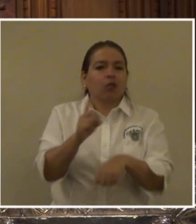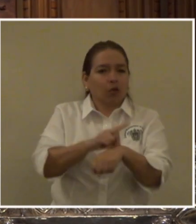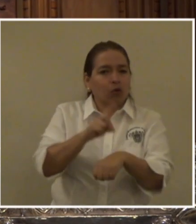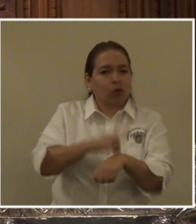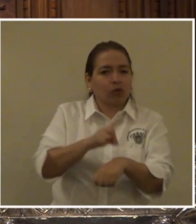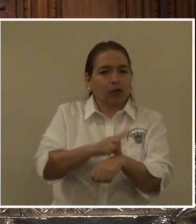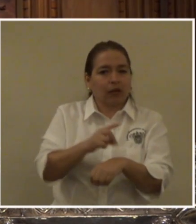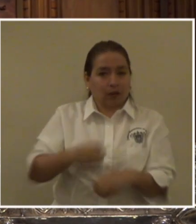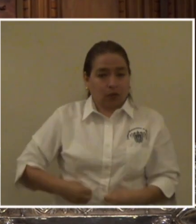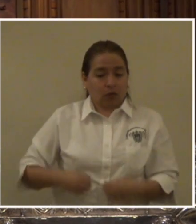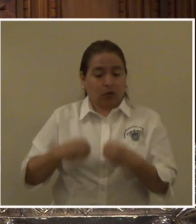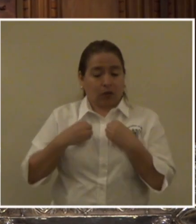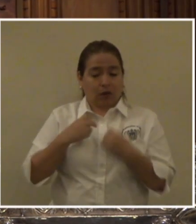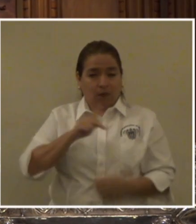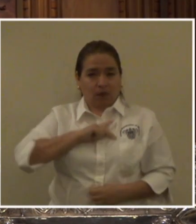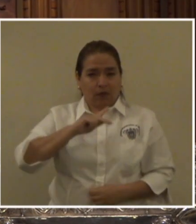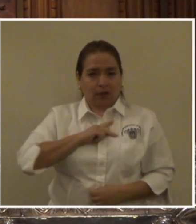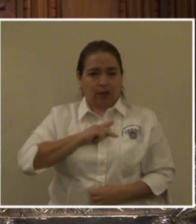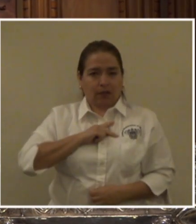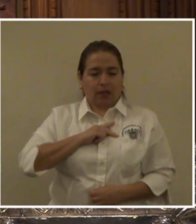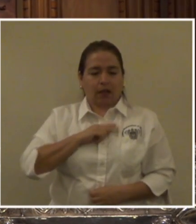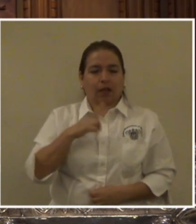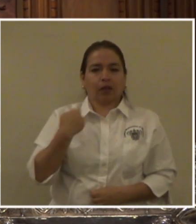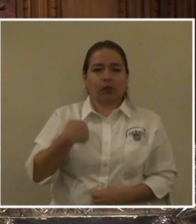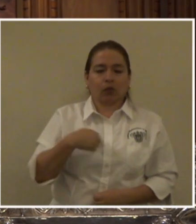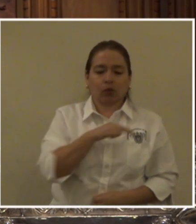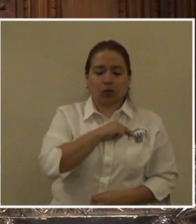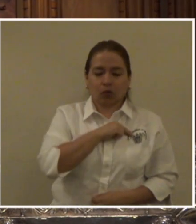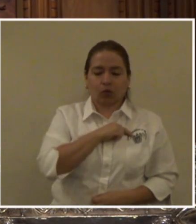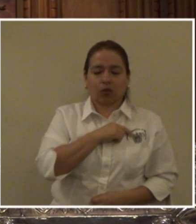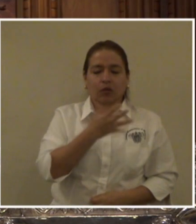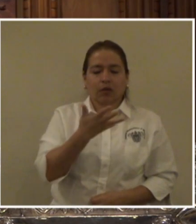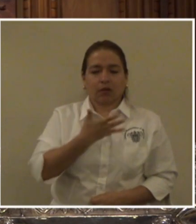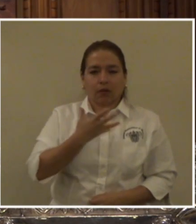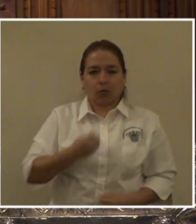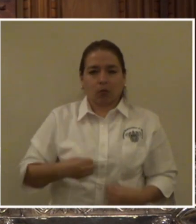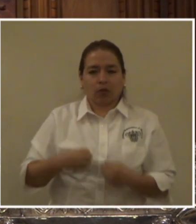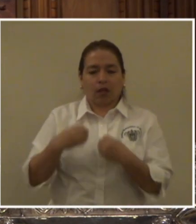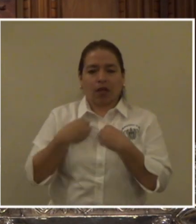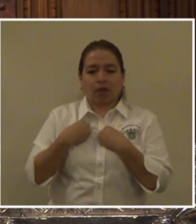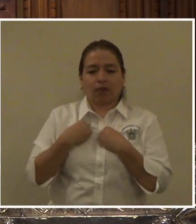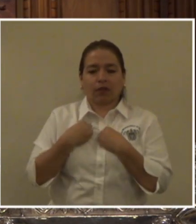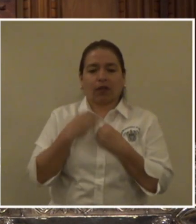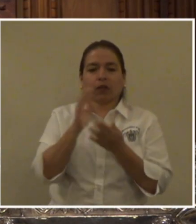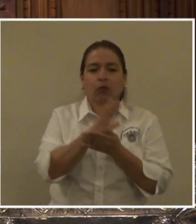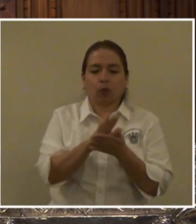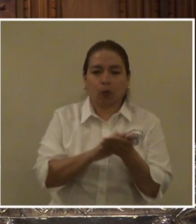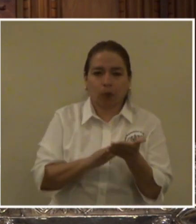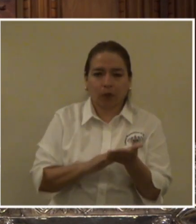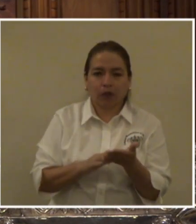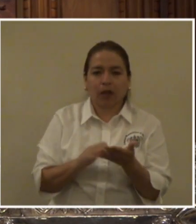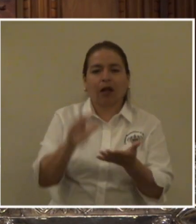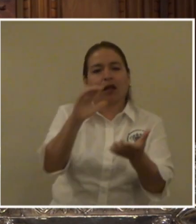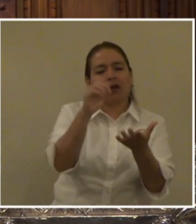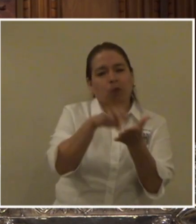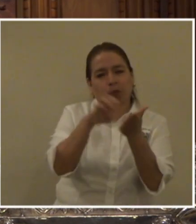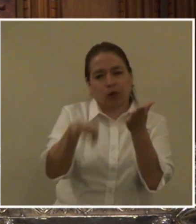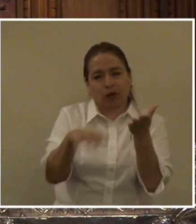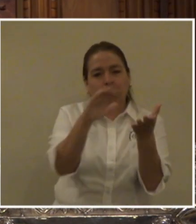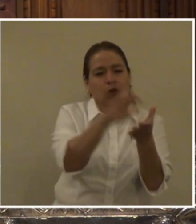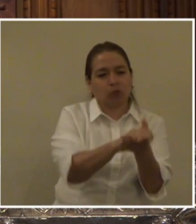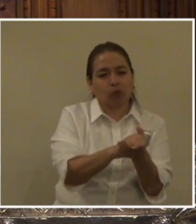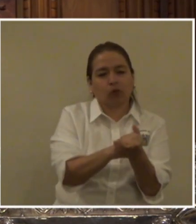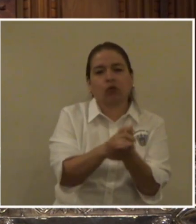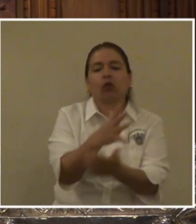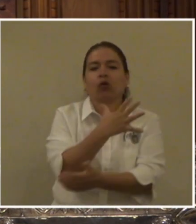es un llamado a la caridad. El esposo y la esposa, los papás y los